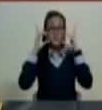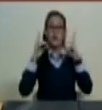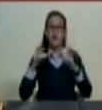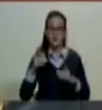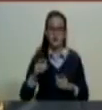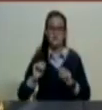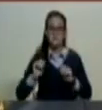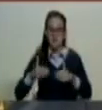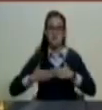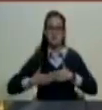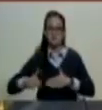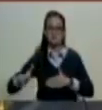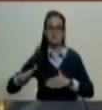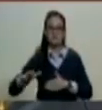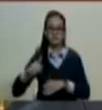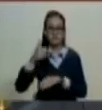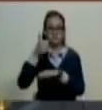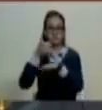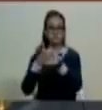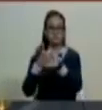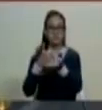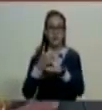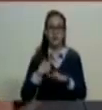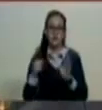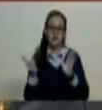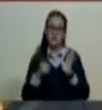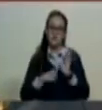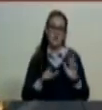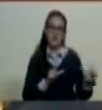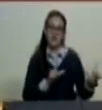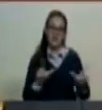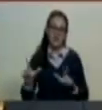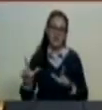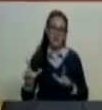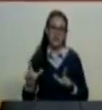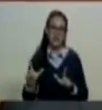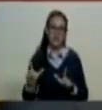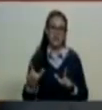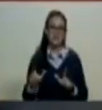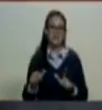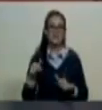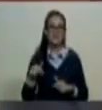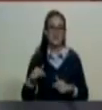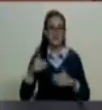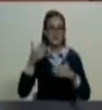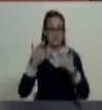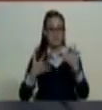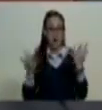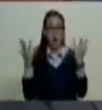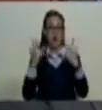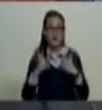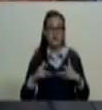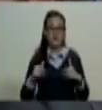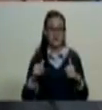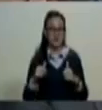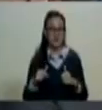tome del mando y ya nosotros hemos cumplido el acto solemne de hoy en materia organizativa.